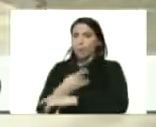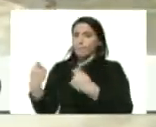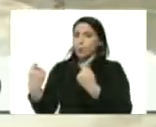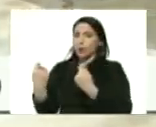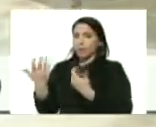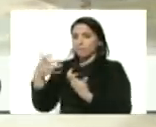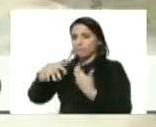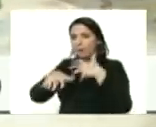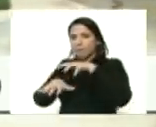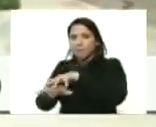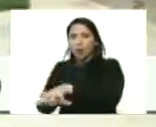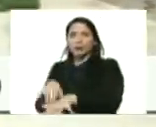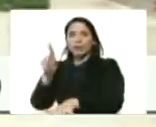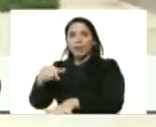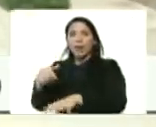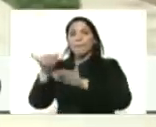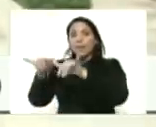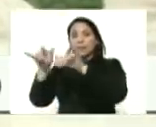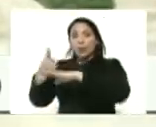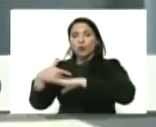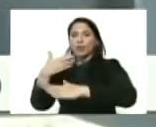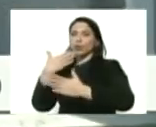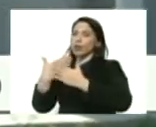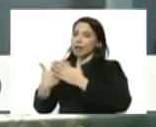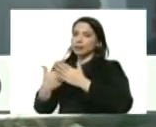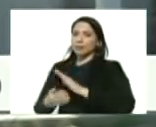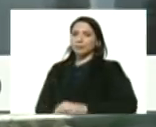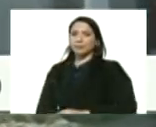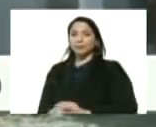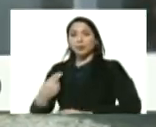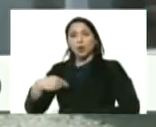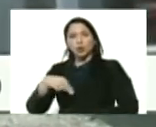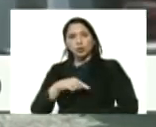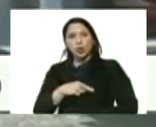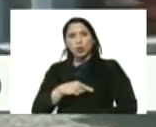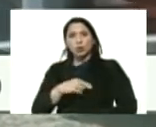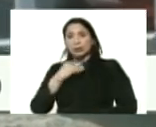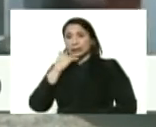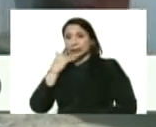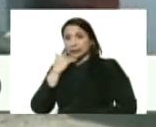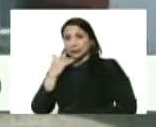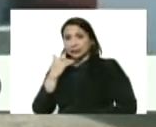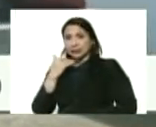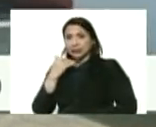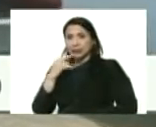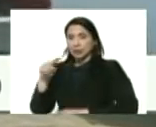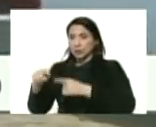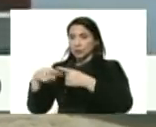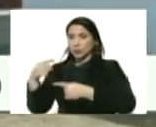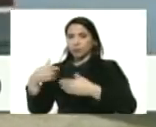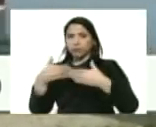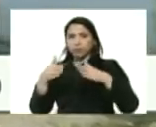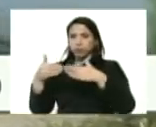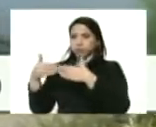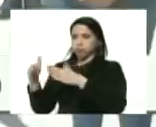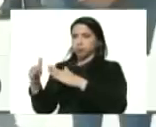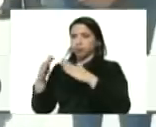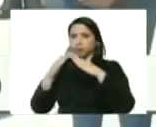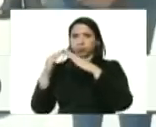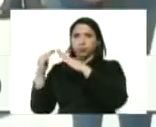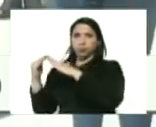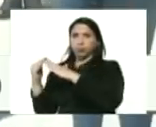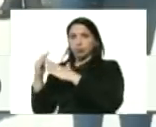de arena del mismo gobierno gracias estaremos pronto con las próximas etapas inaugurándola